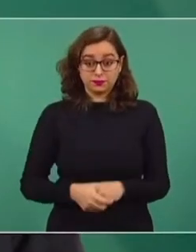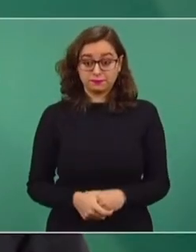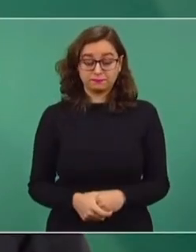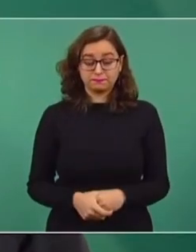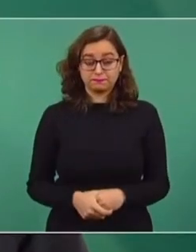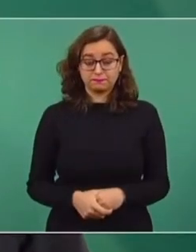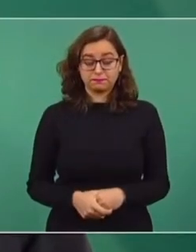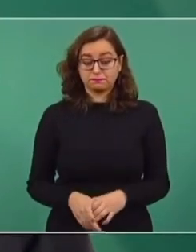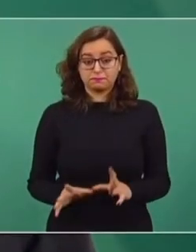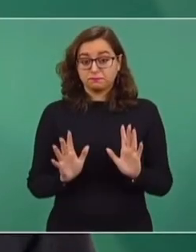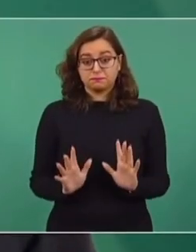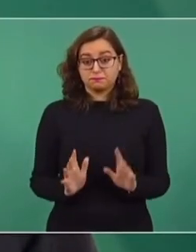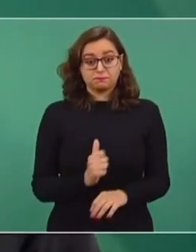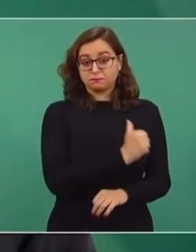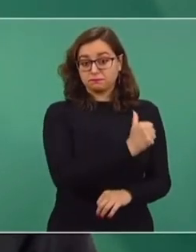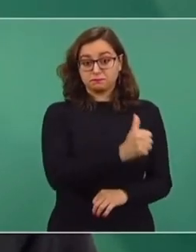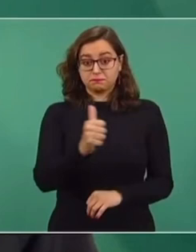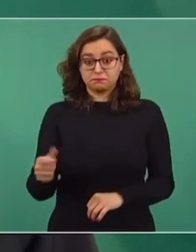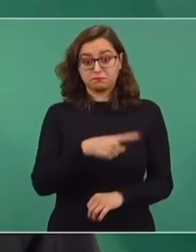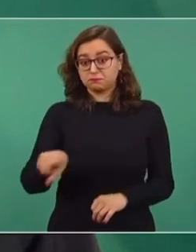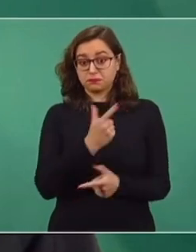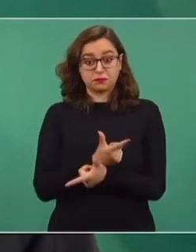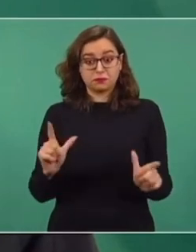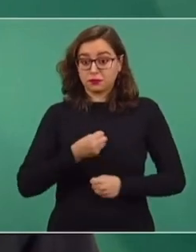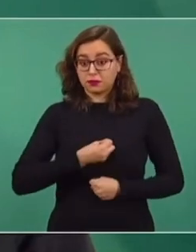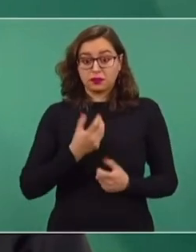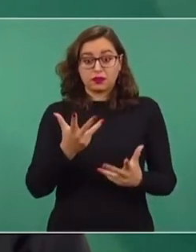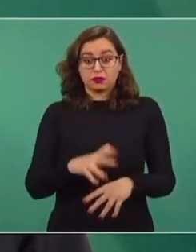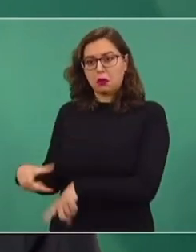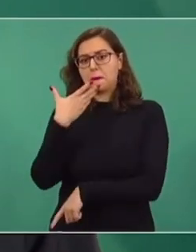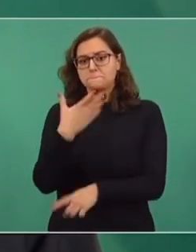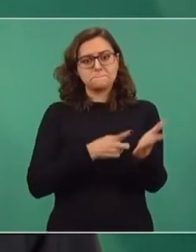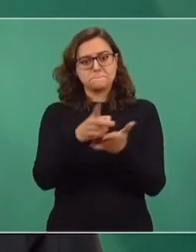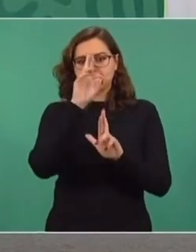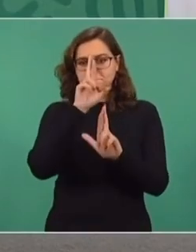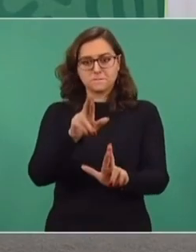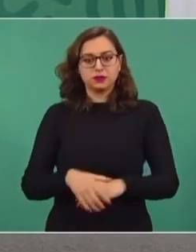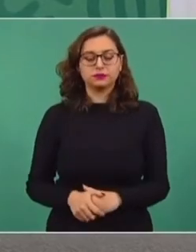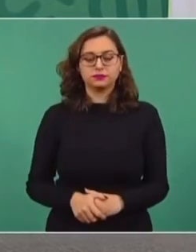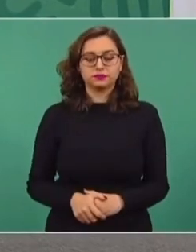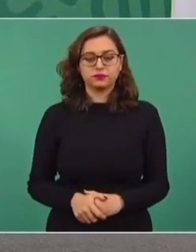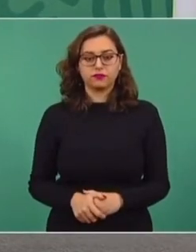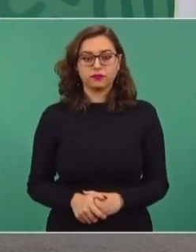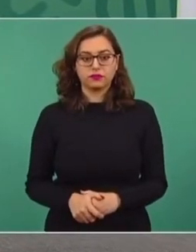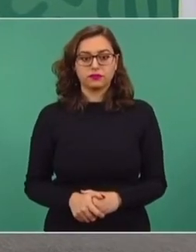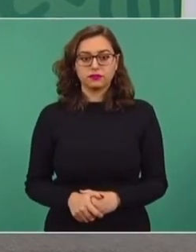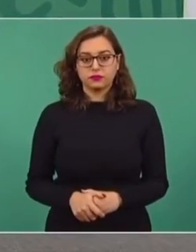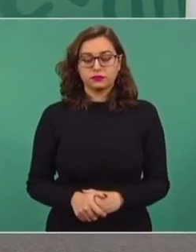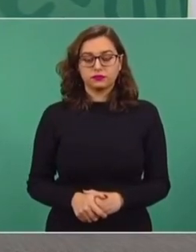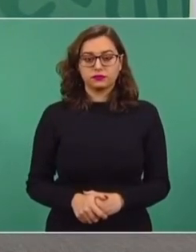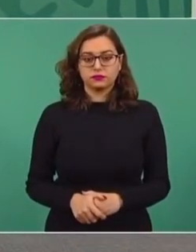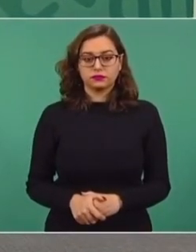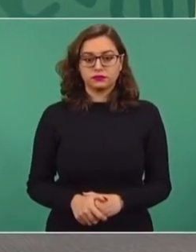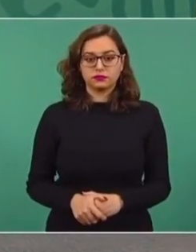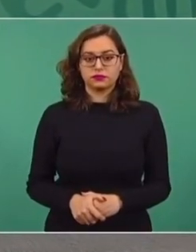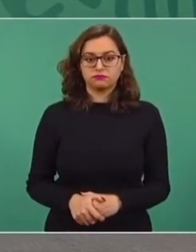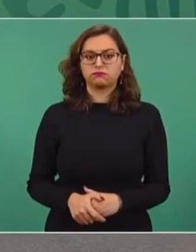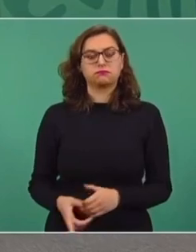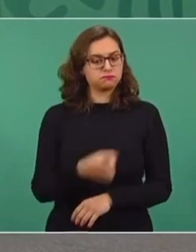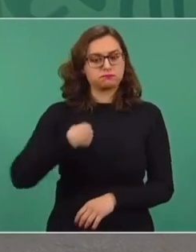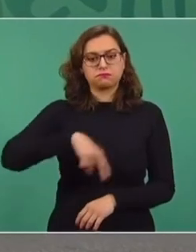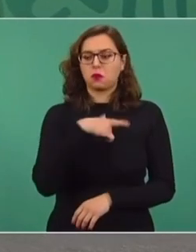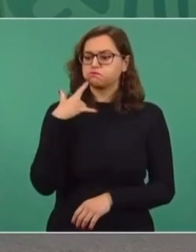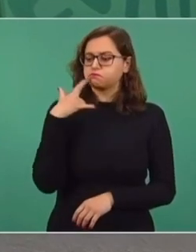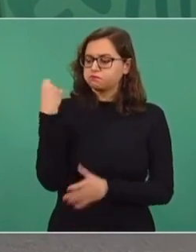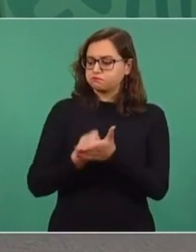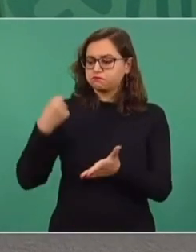espacios de expresión, garantizar el derecho a disentir. Nosotros vamos a seguir impulsando la